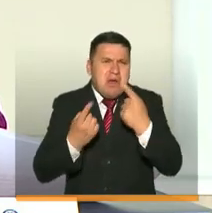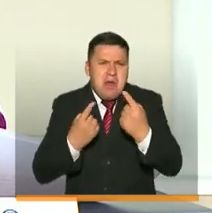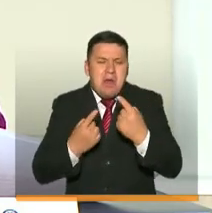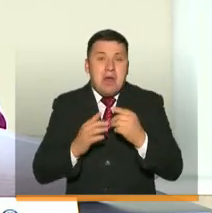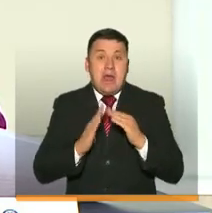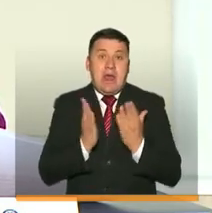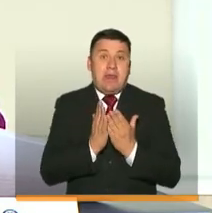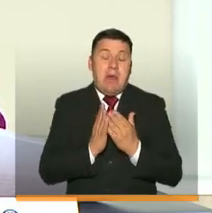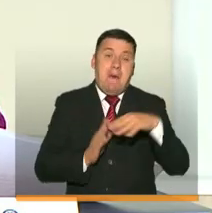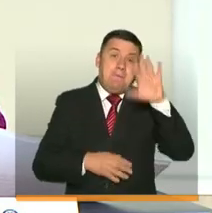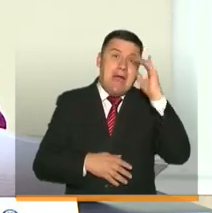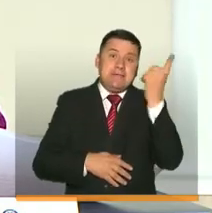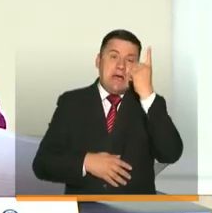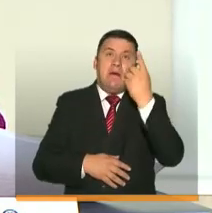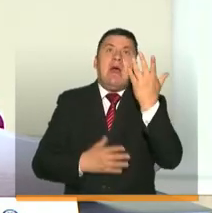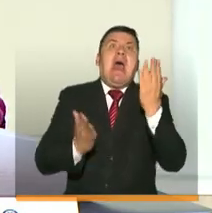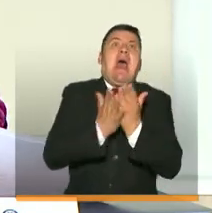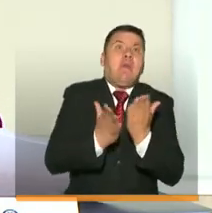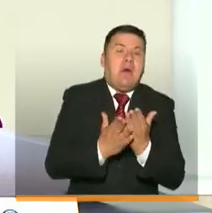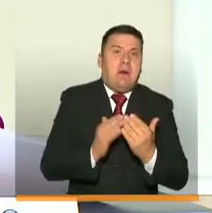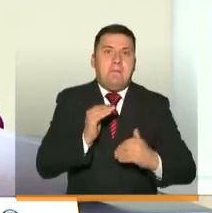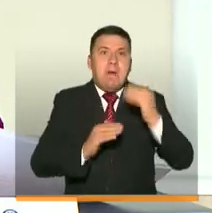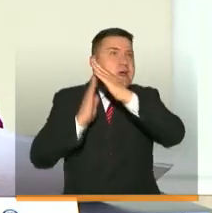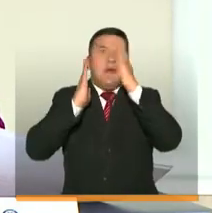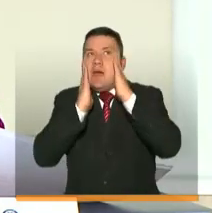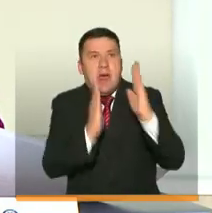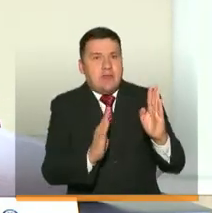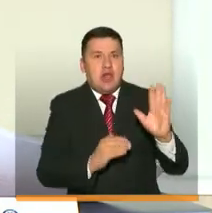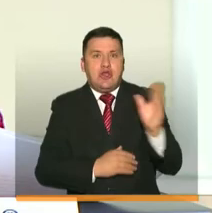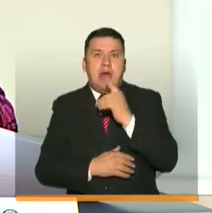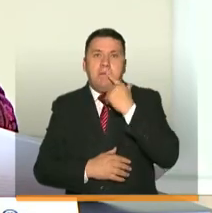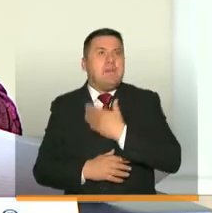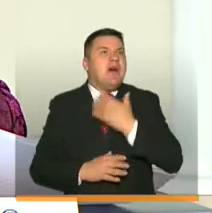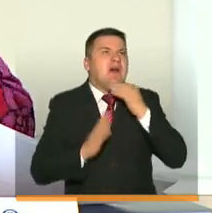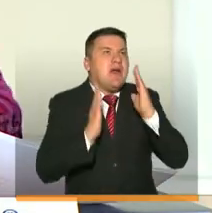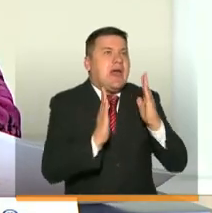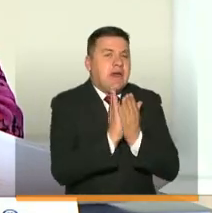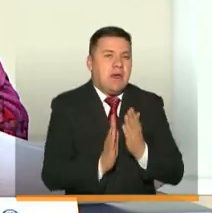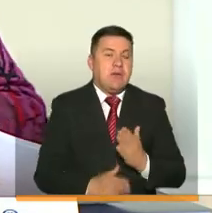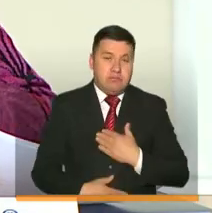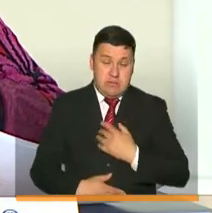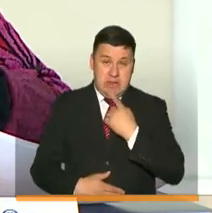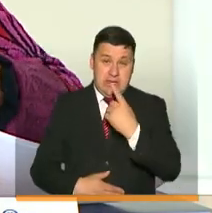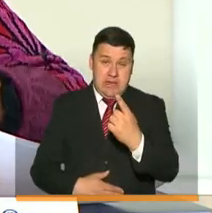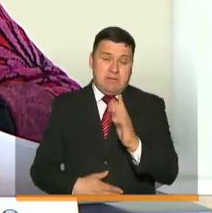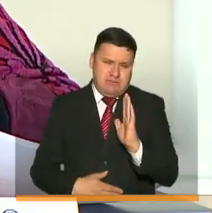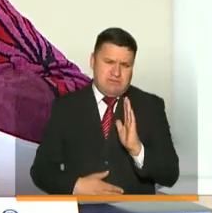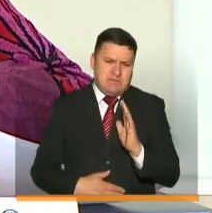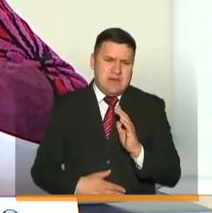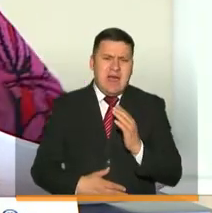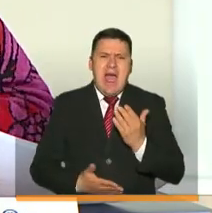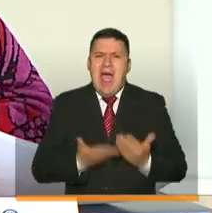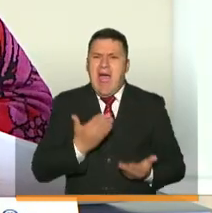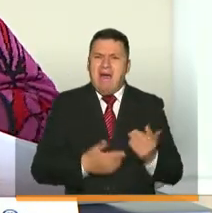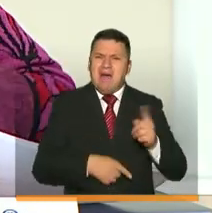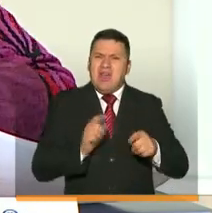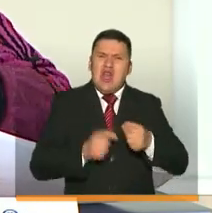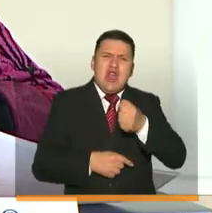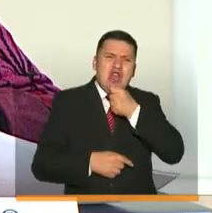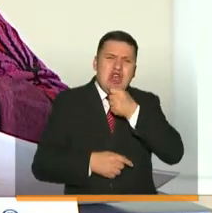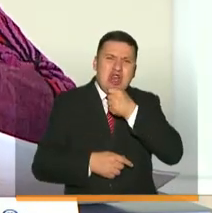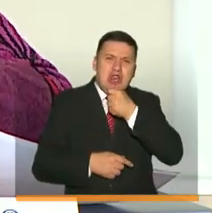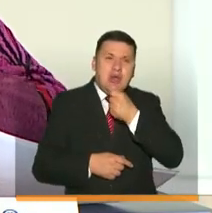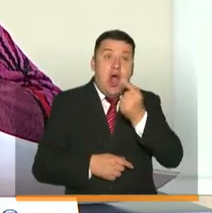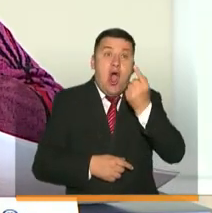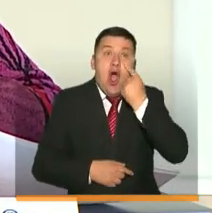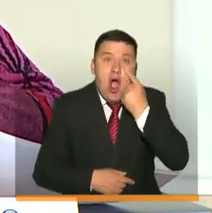educativo es el tema que genera mayor atención por parte de los padres. Entonces, decirles que a veces fuera de contexto salen noticias que los